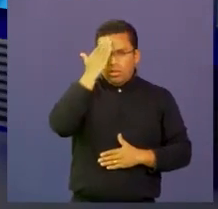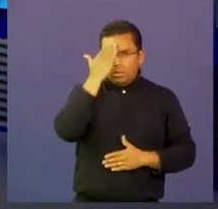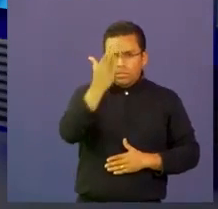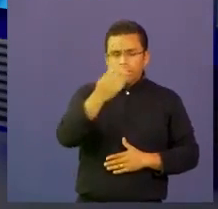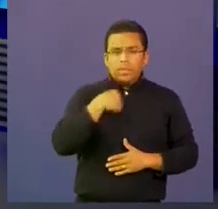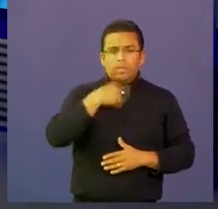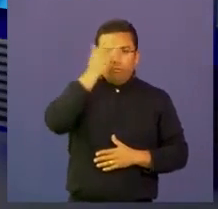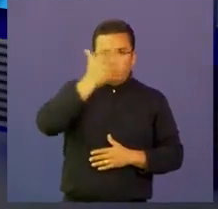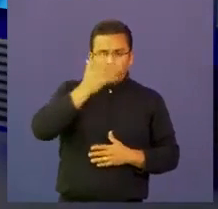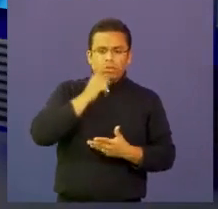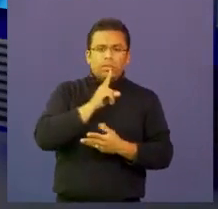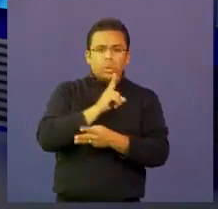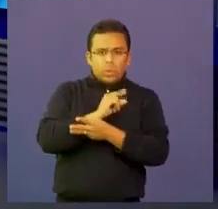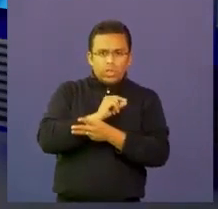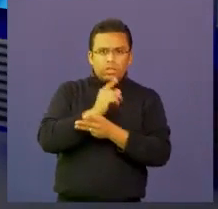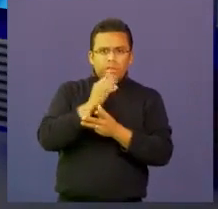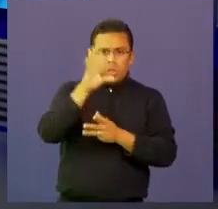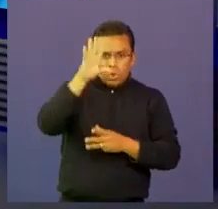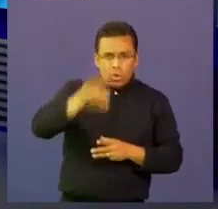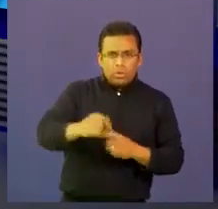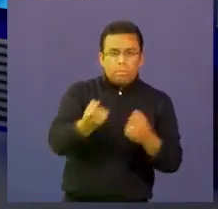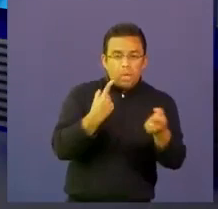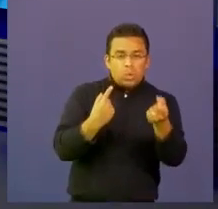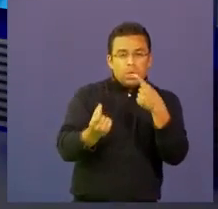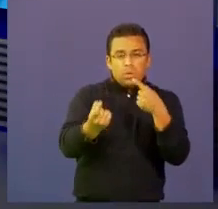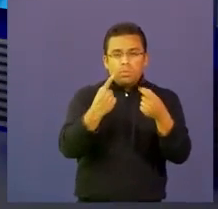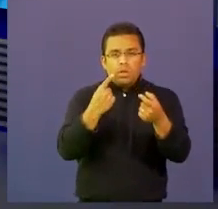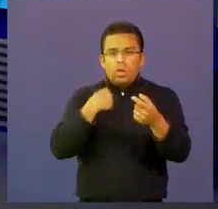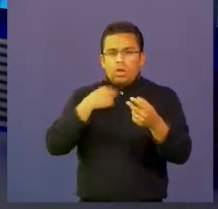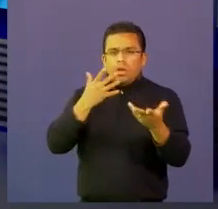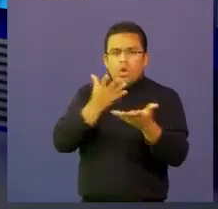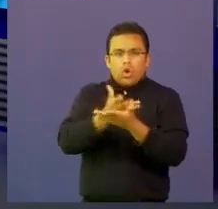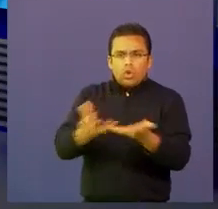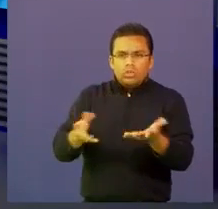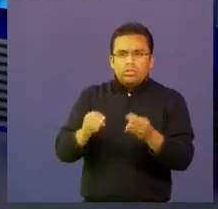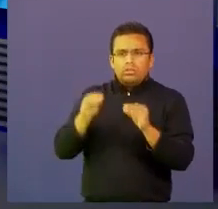preguntas y con observaciones